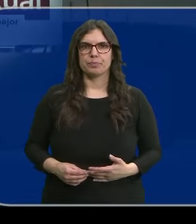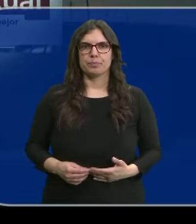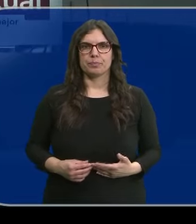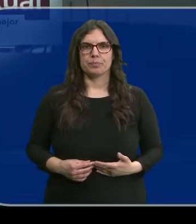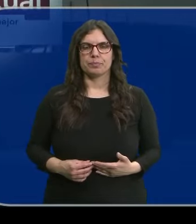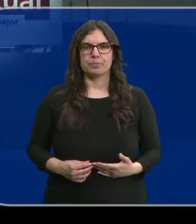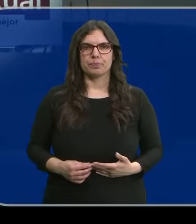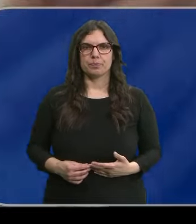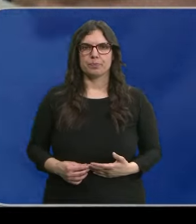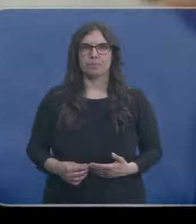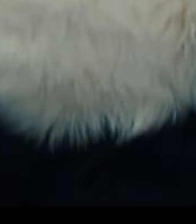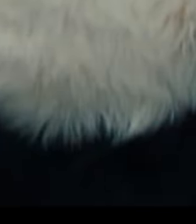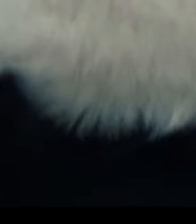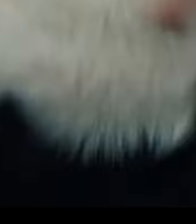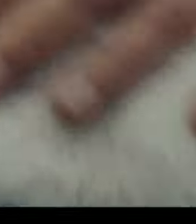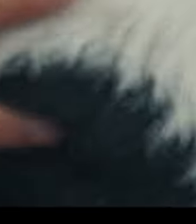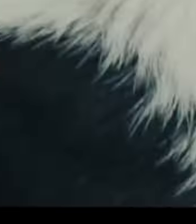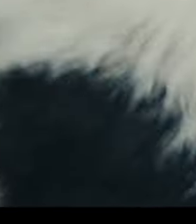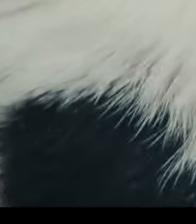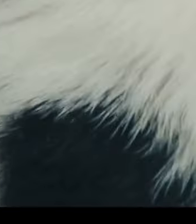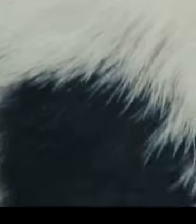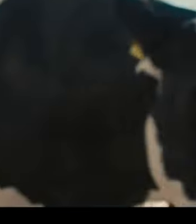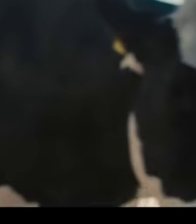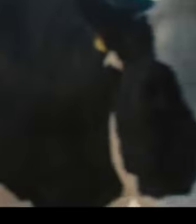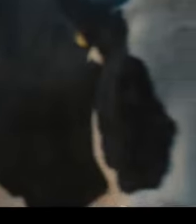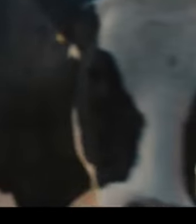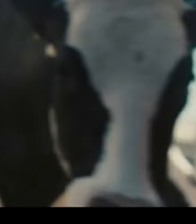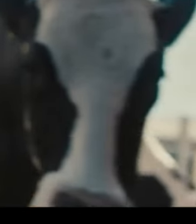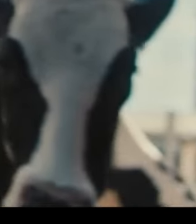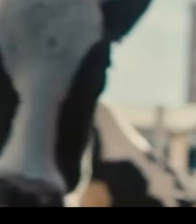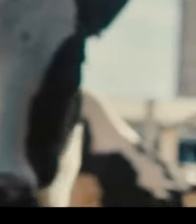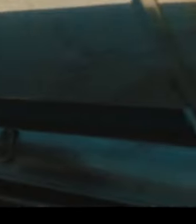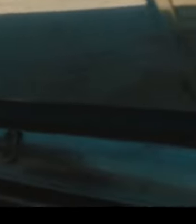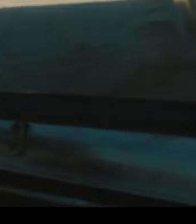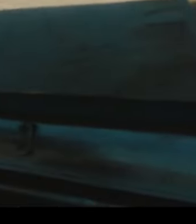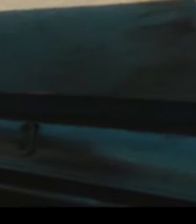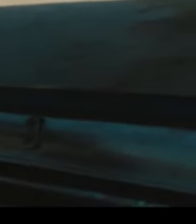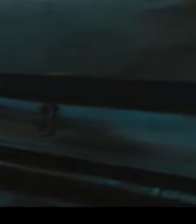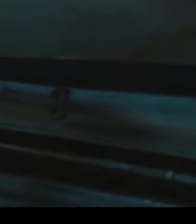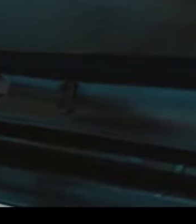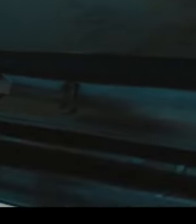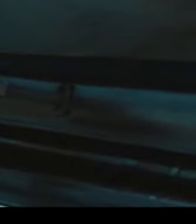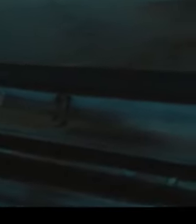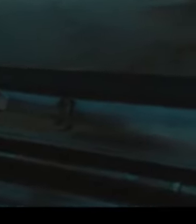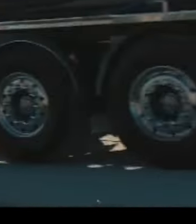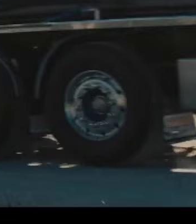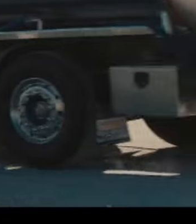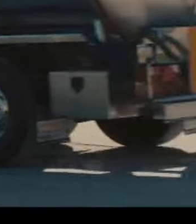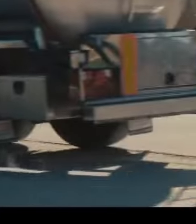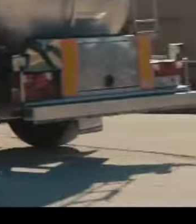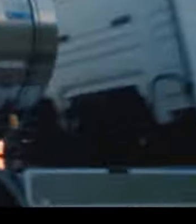Cuando haces algo de corazón es porque quieres dar lo mejor